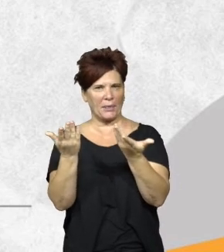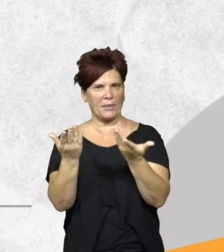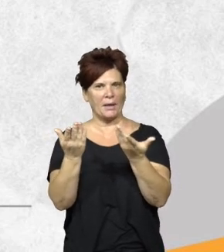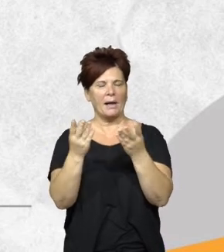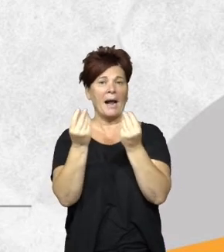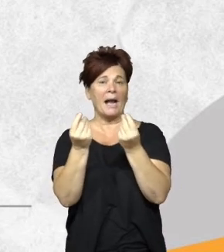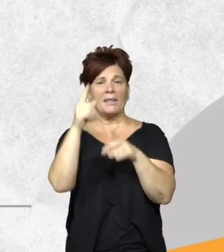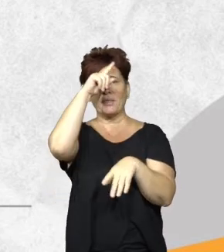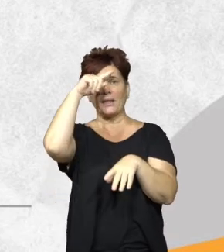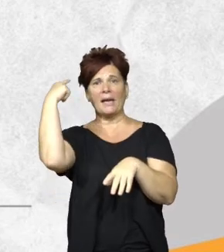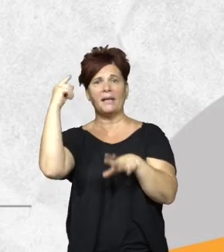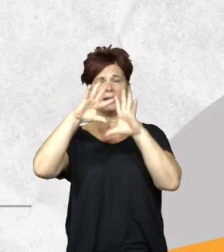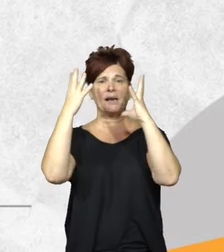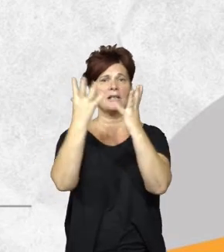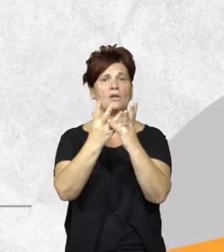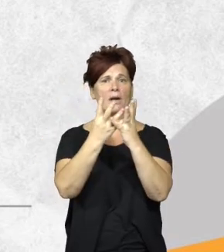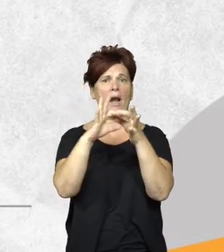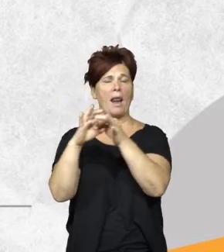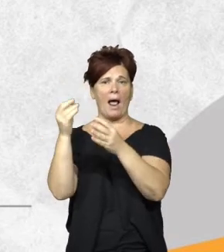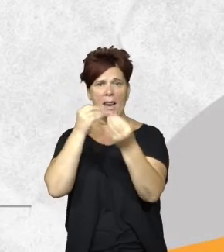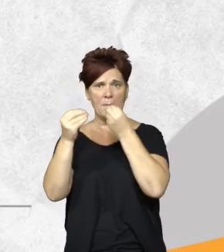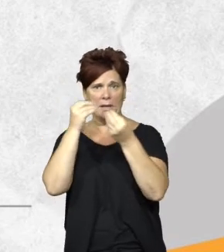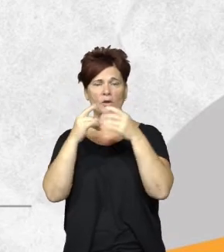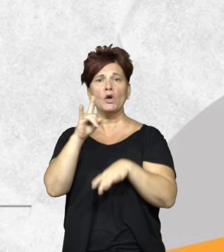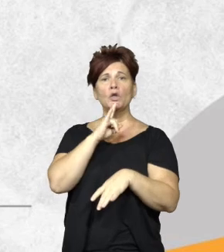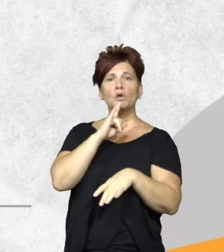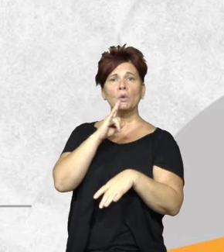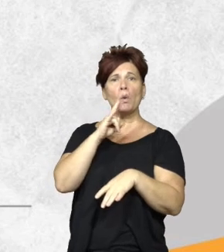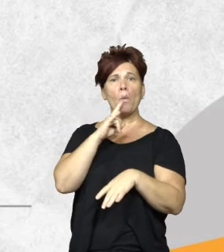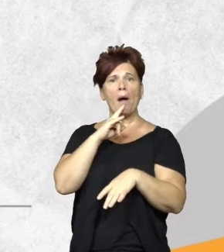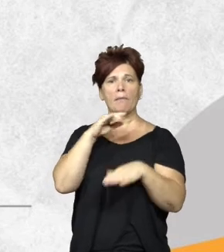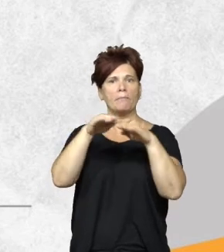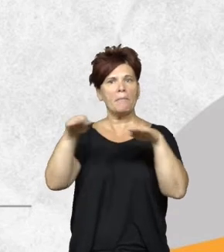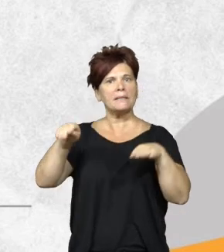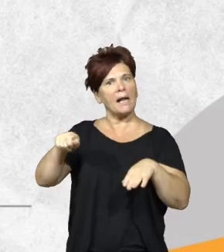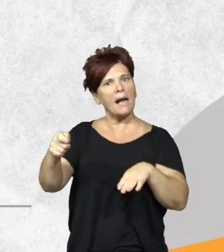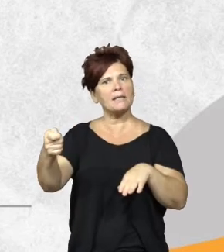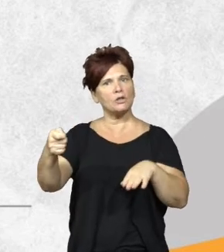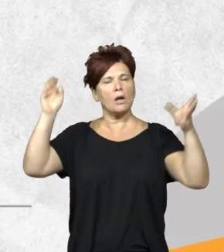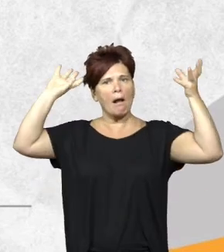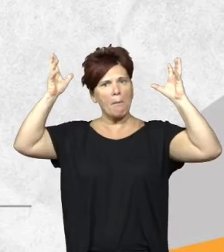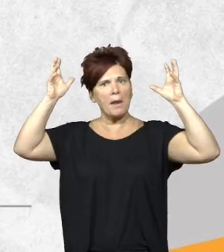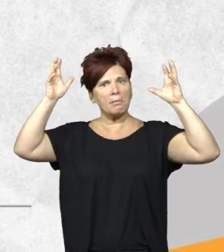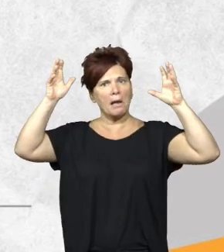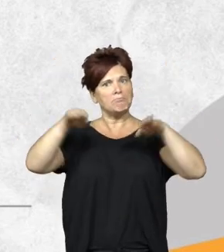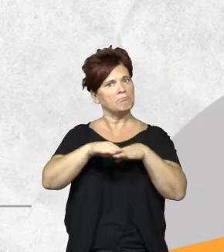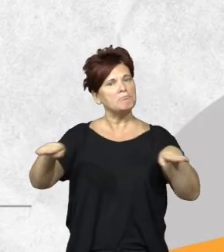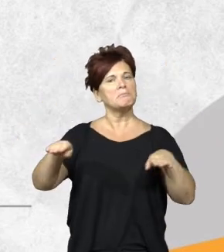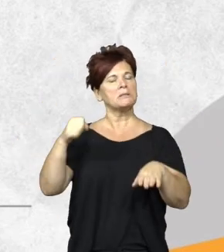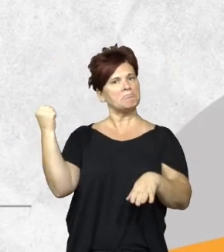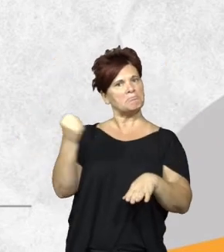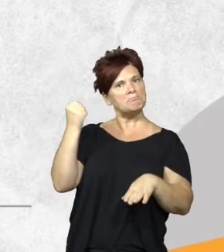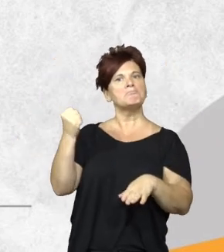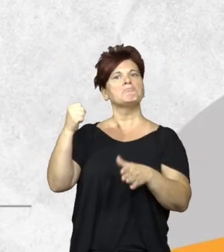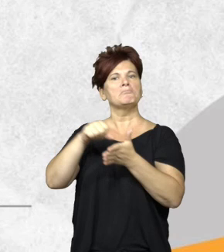internacional de alimentos en Tucumán implementamos la mesa de gestión ambiental que es una mesa muy interesante porque interviene el sector